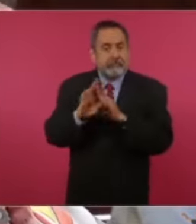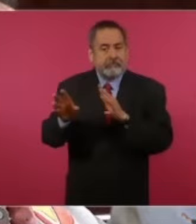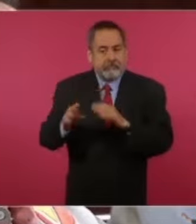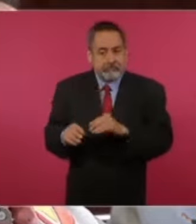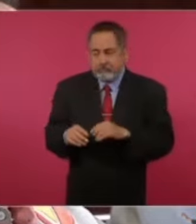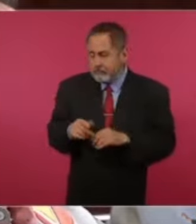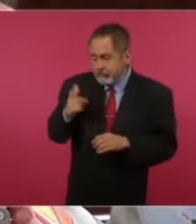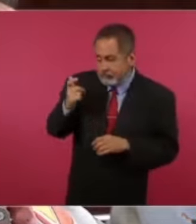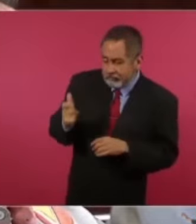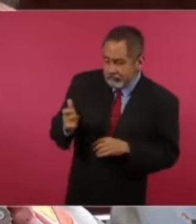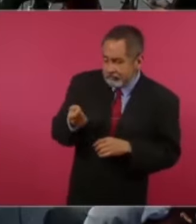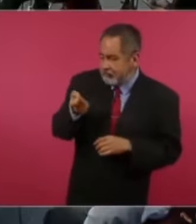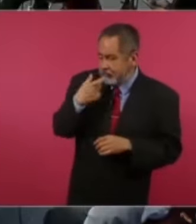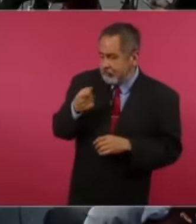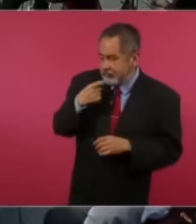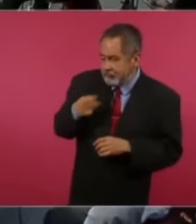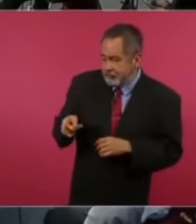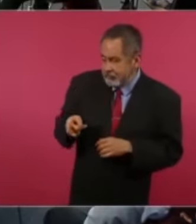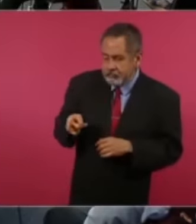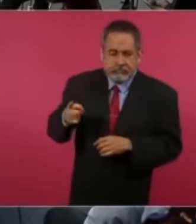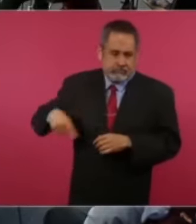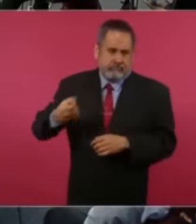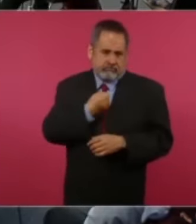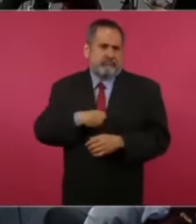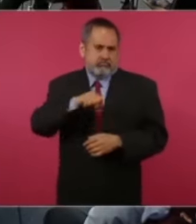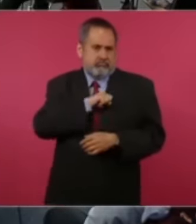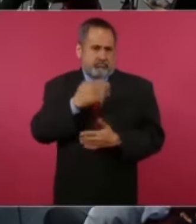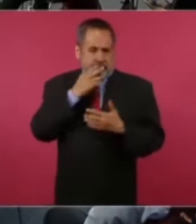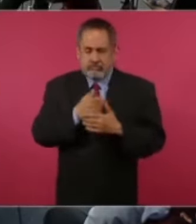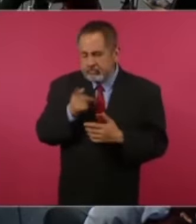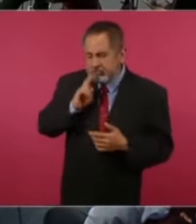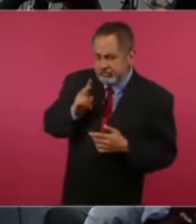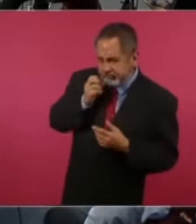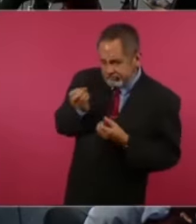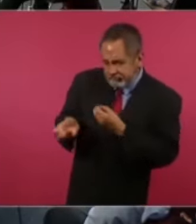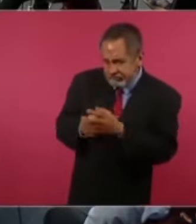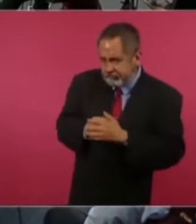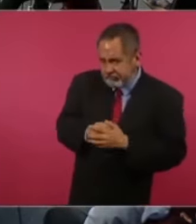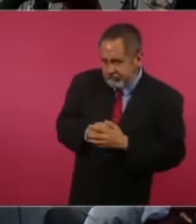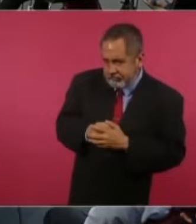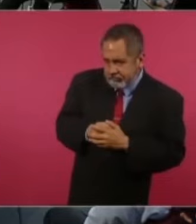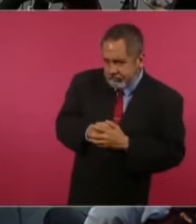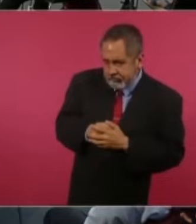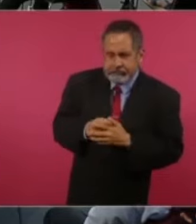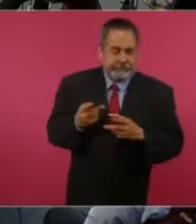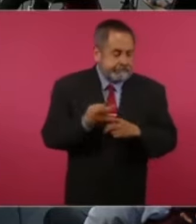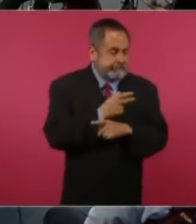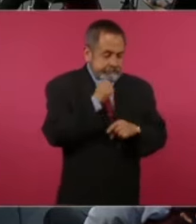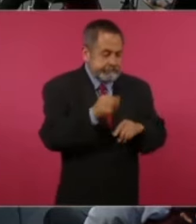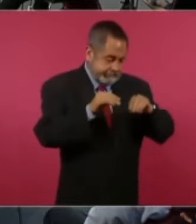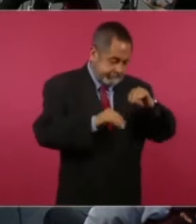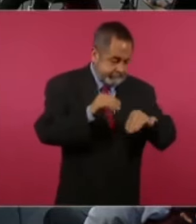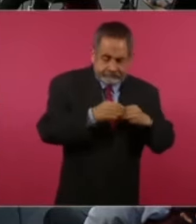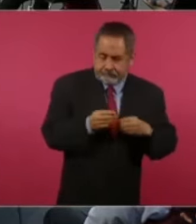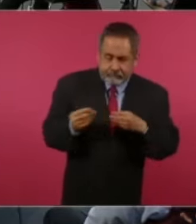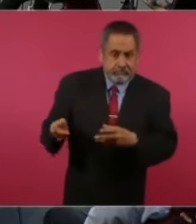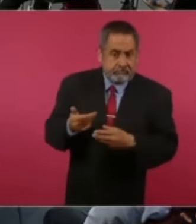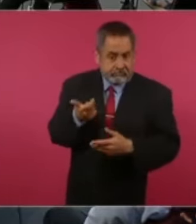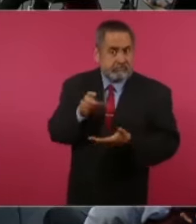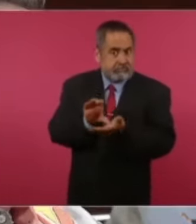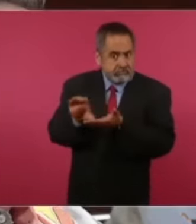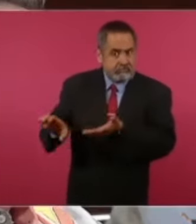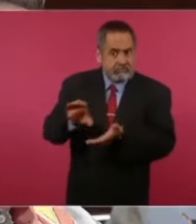Porque es gente sana que llega al país. Y estos laboratorios abundan en todo Canadá. Ofrecen grandes